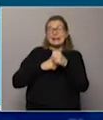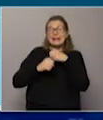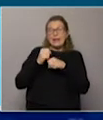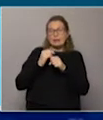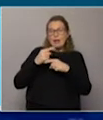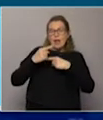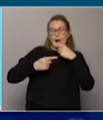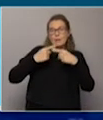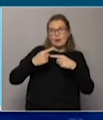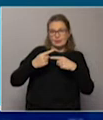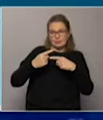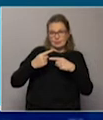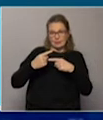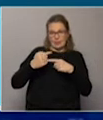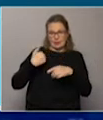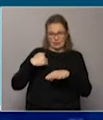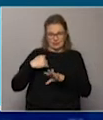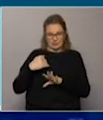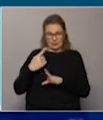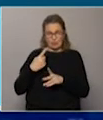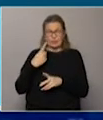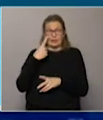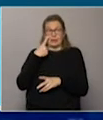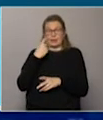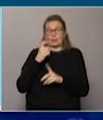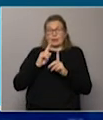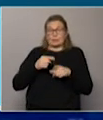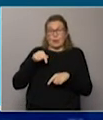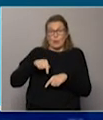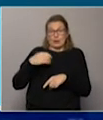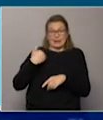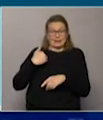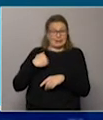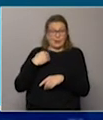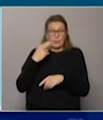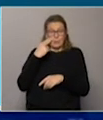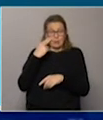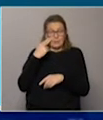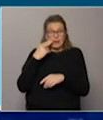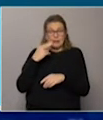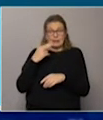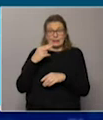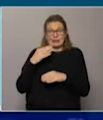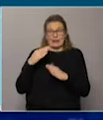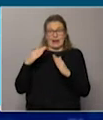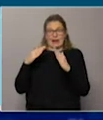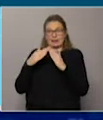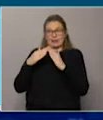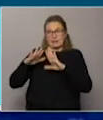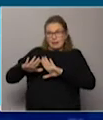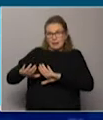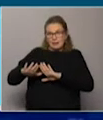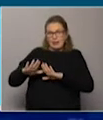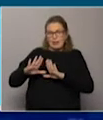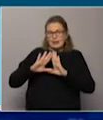en términos de PBI per cápita. Y aparte vos tenés que tener en cuenta que hoy Argentina está atravesando por una de las cuarentenas que es más severas en el mundo.